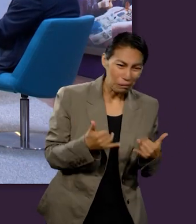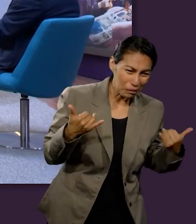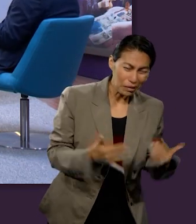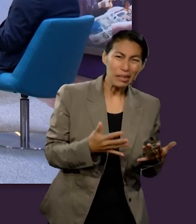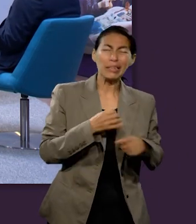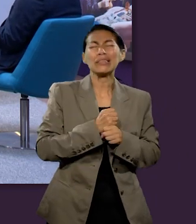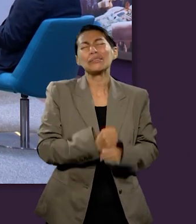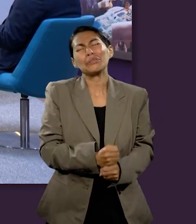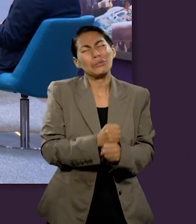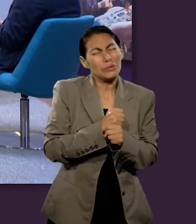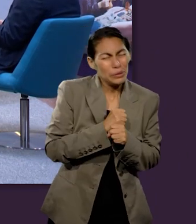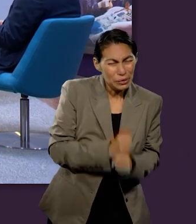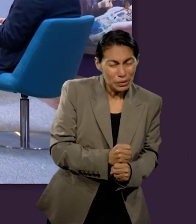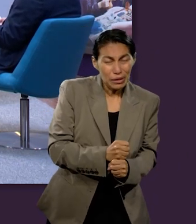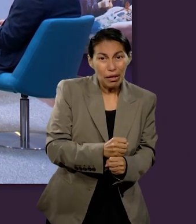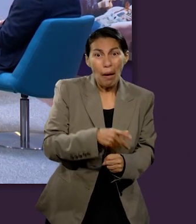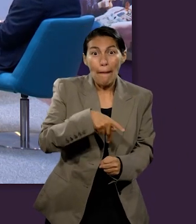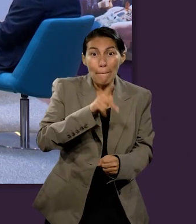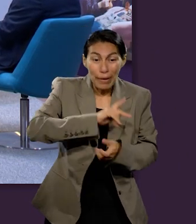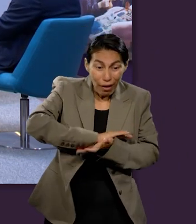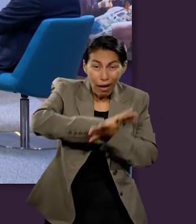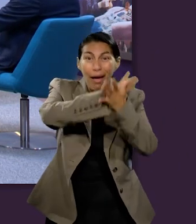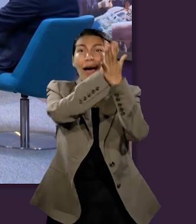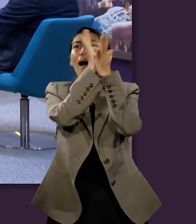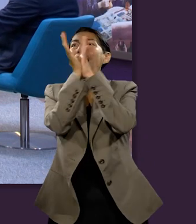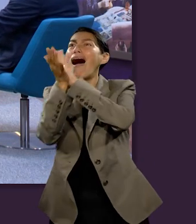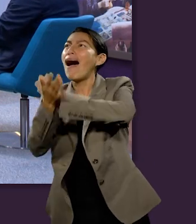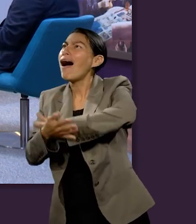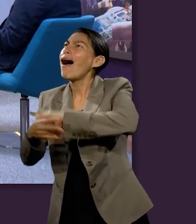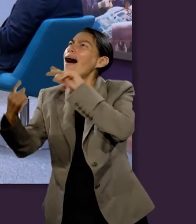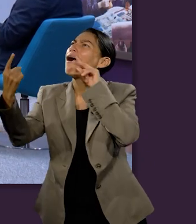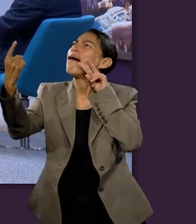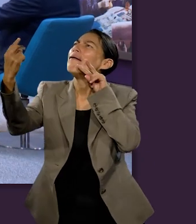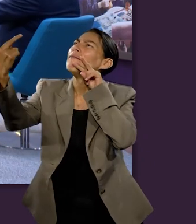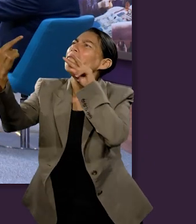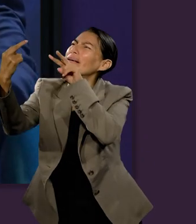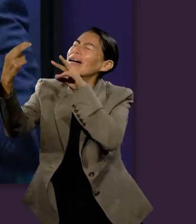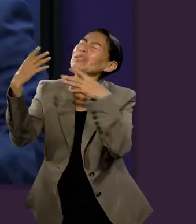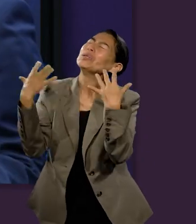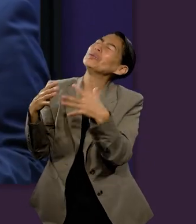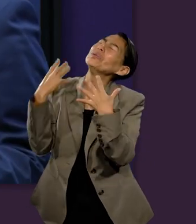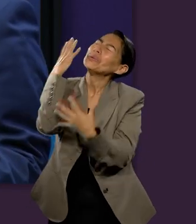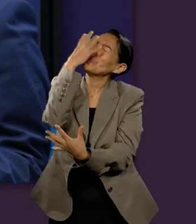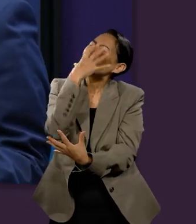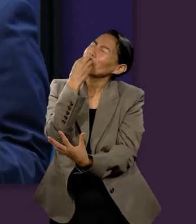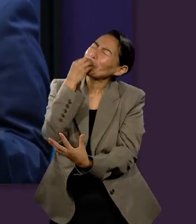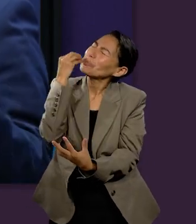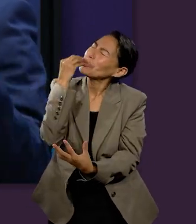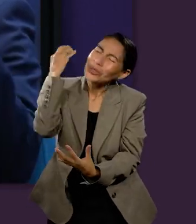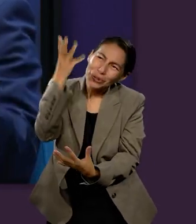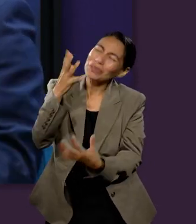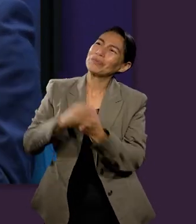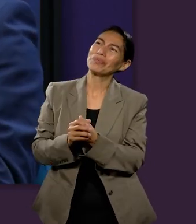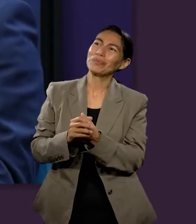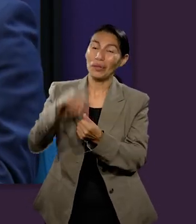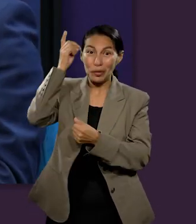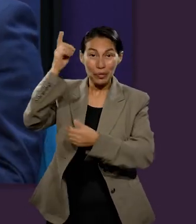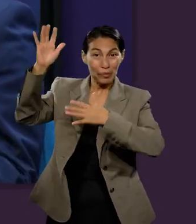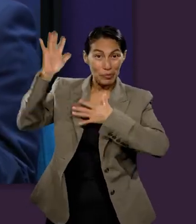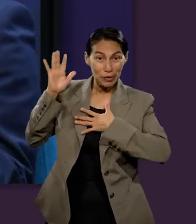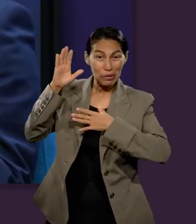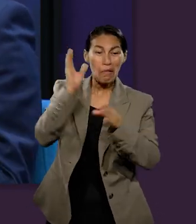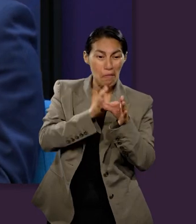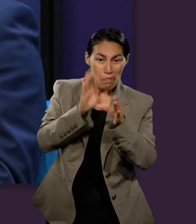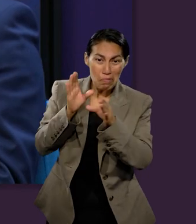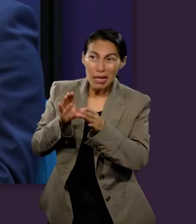yo un ser finito, cómo yo un ser que pasó por tanto pecado, por tanto sufrimiento, puede llegar a eso.